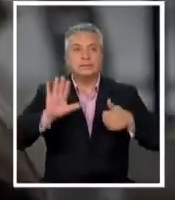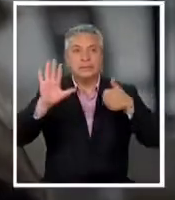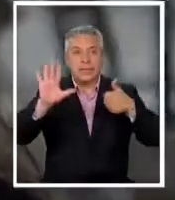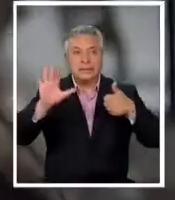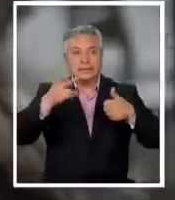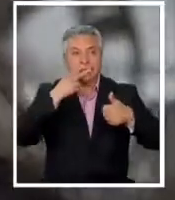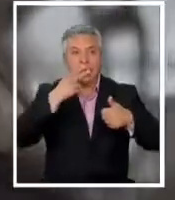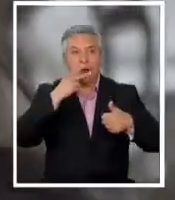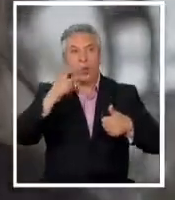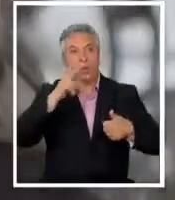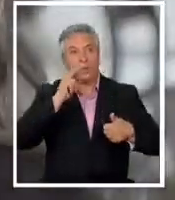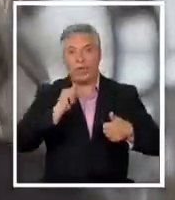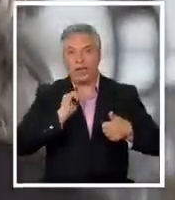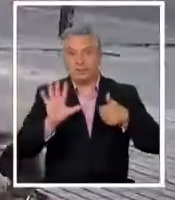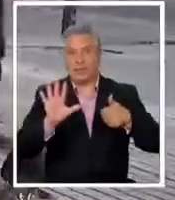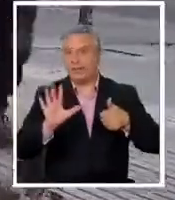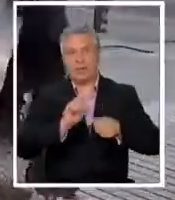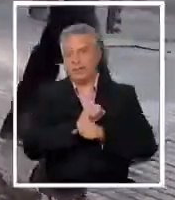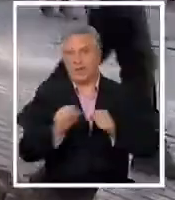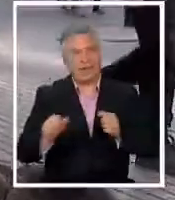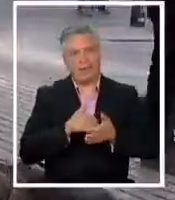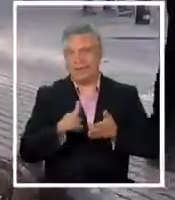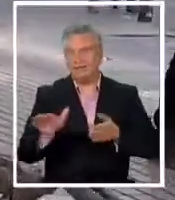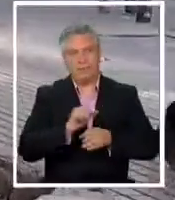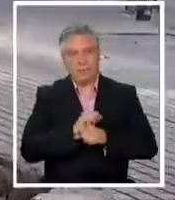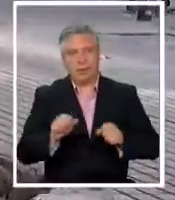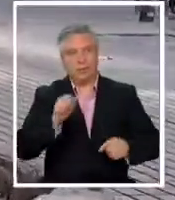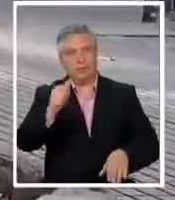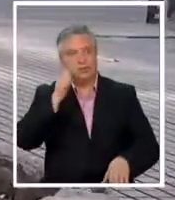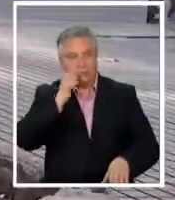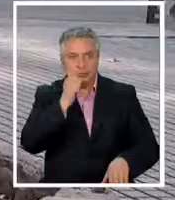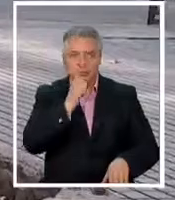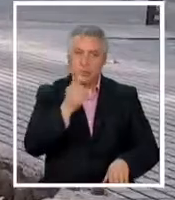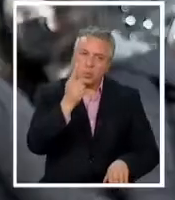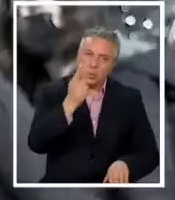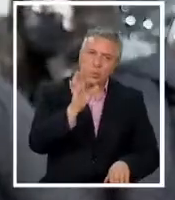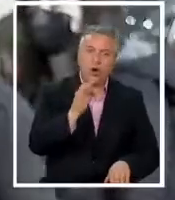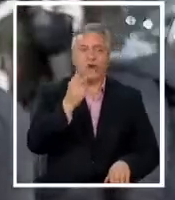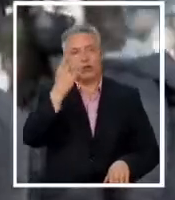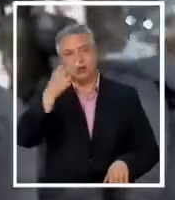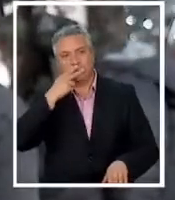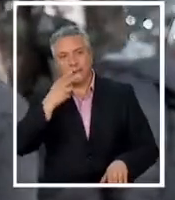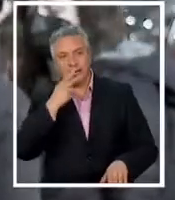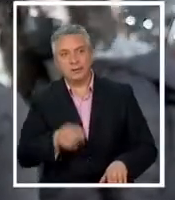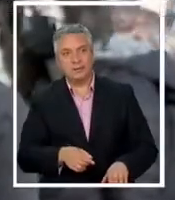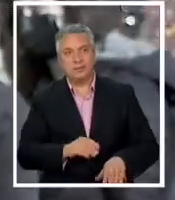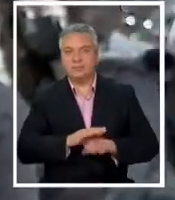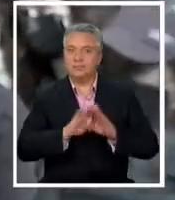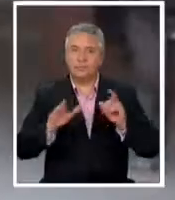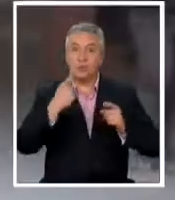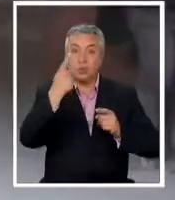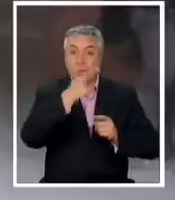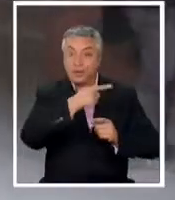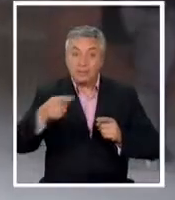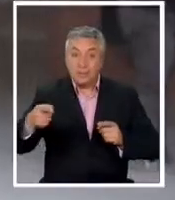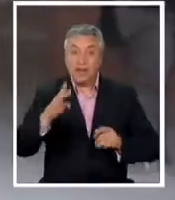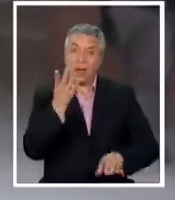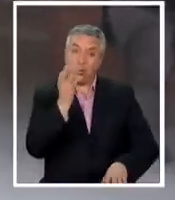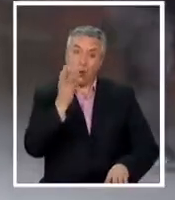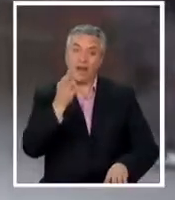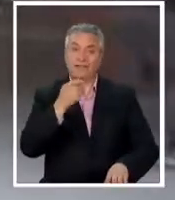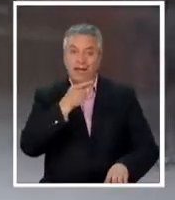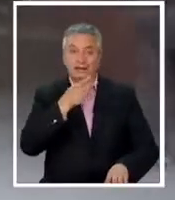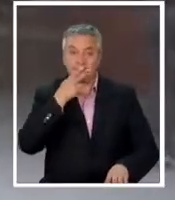tengo que dejarlo pero no he podido día a día me fumo un cigarro dos cigarros dos cajetillas de 20 a la semana sí, una dos